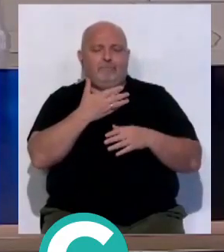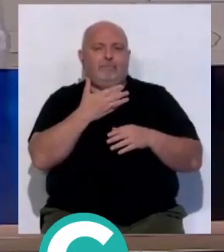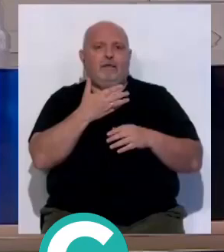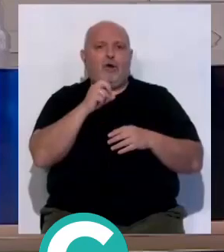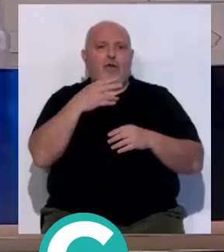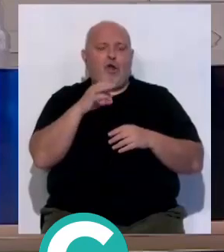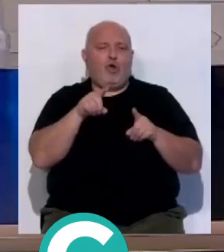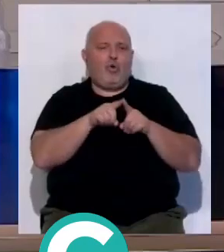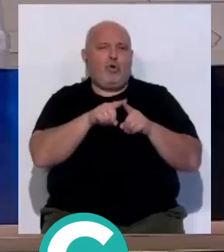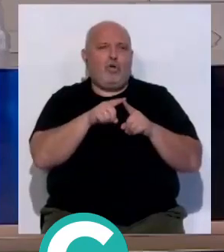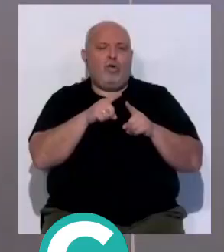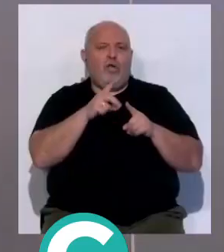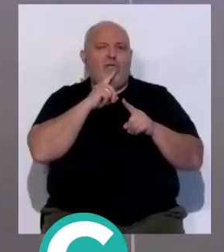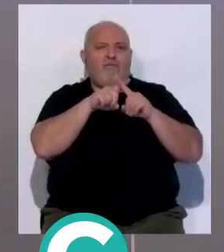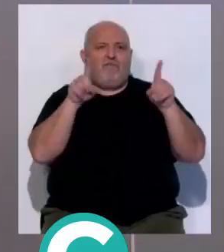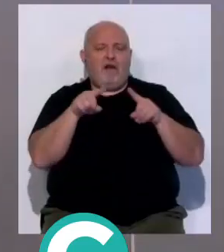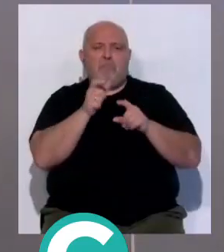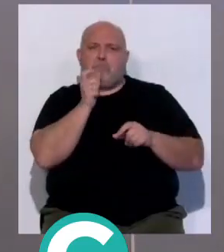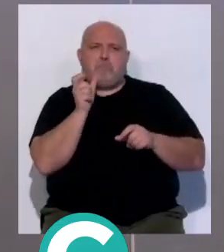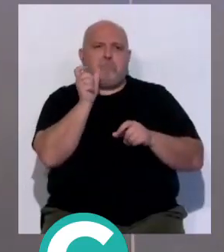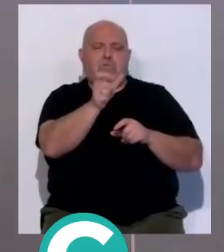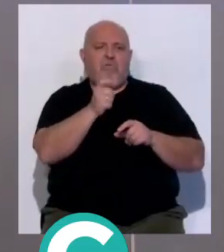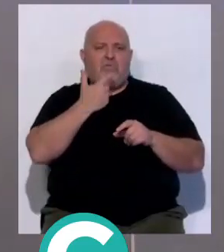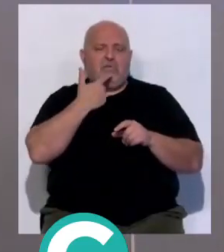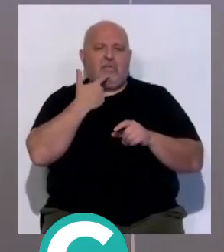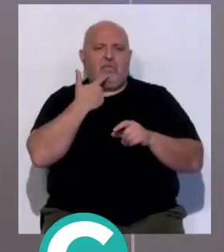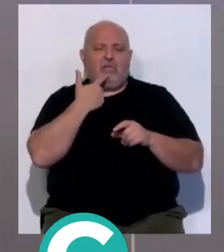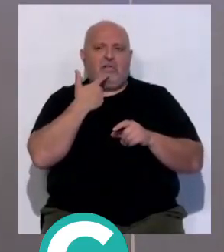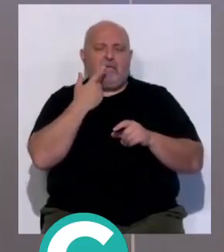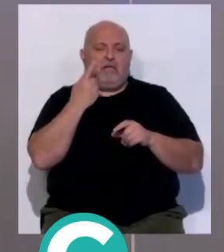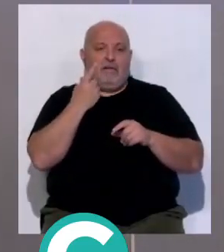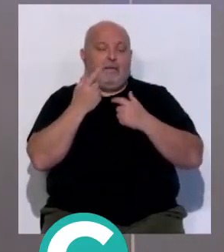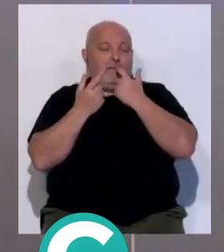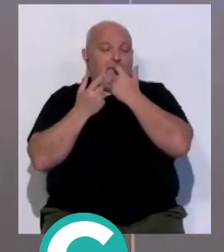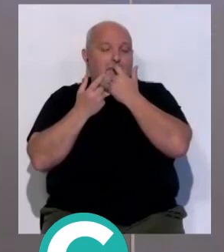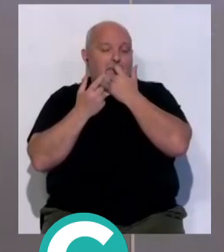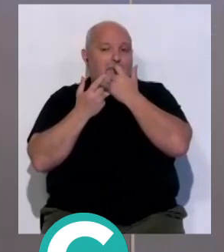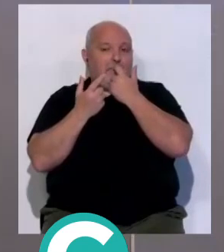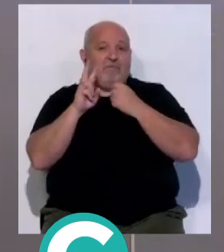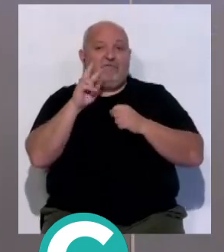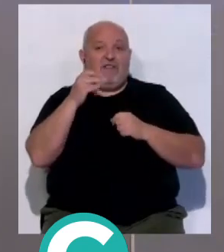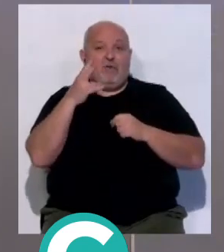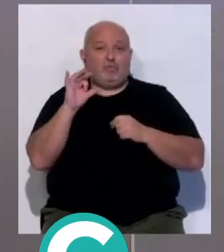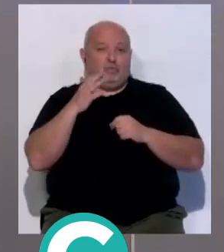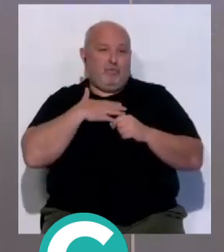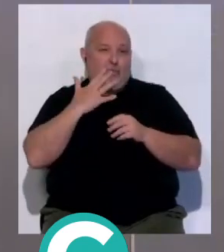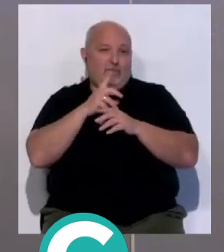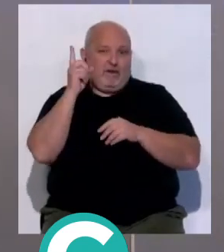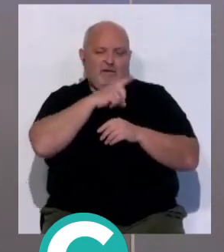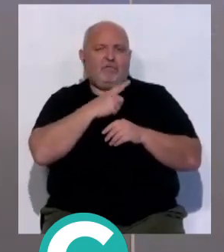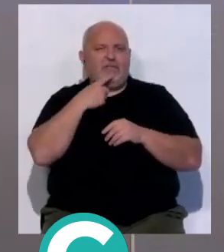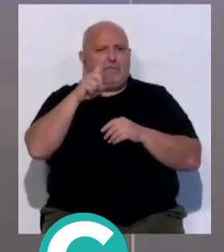Rodrigo también censuró el VAR, habló del Real Madrid, como Vinicius le dijo